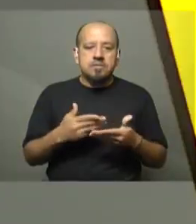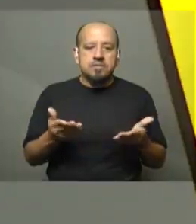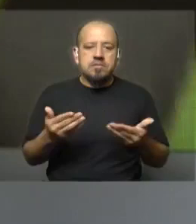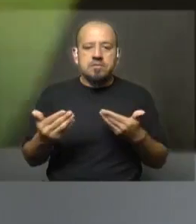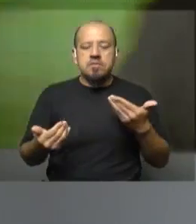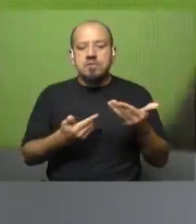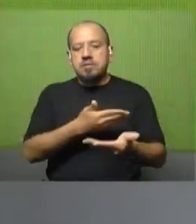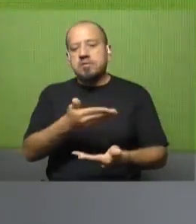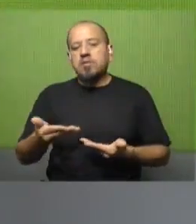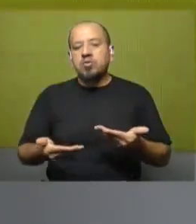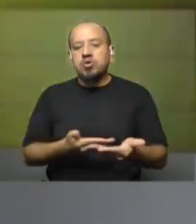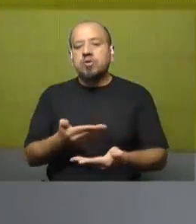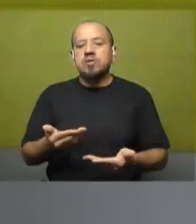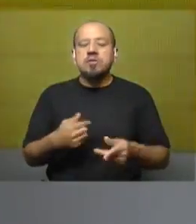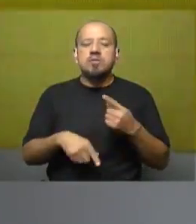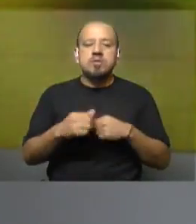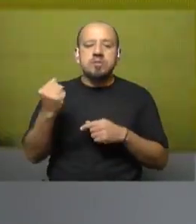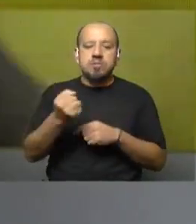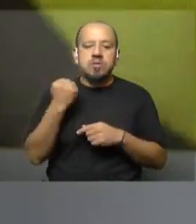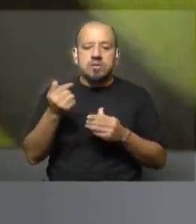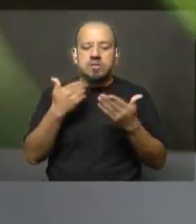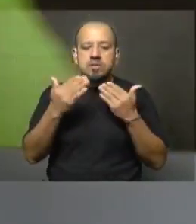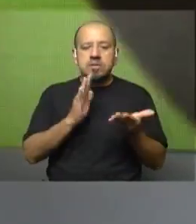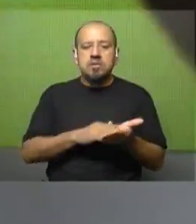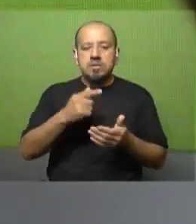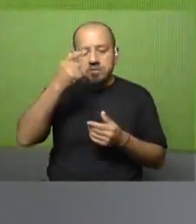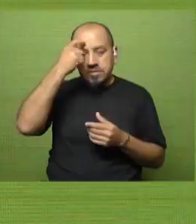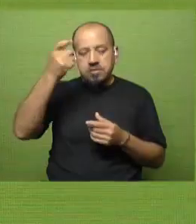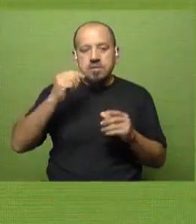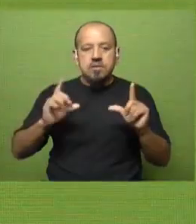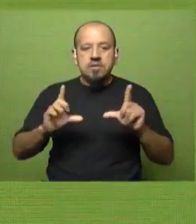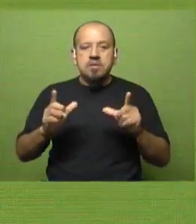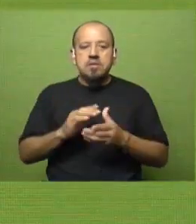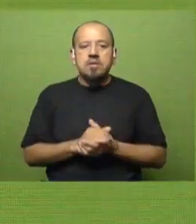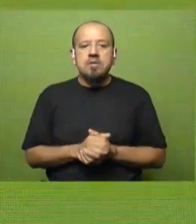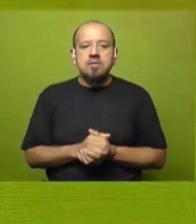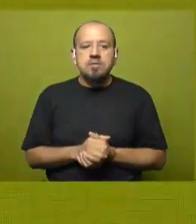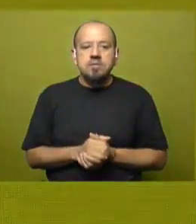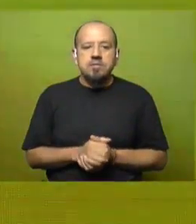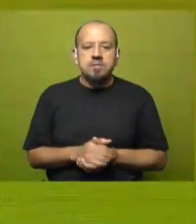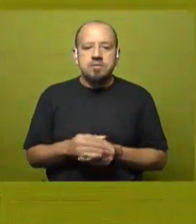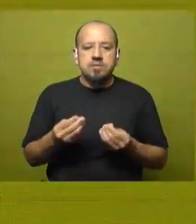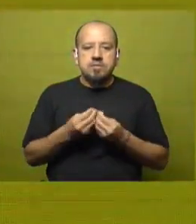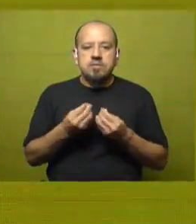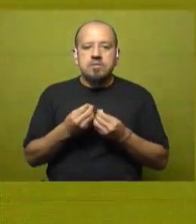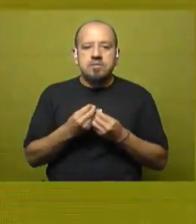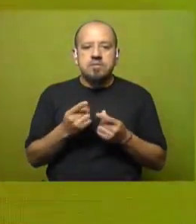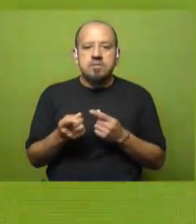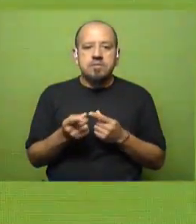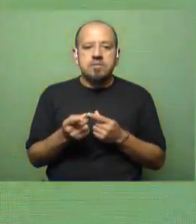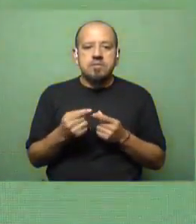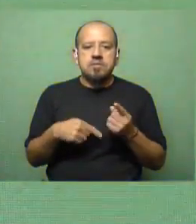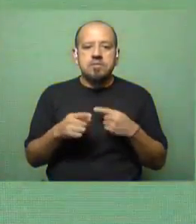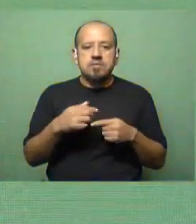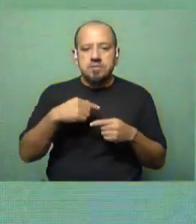Claro, y que nos dan la idea de que es importante hablar de ciencia en televisión. Sí, hemos recibido también muchos saludos y seguidores